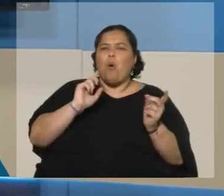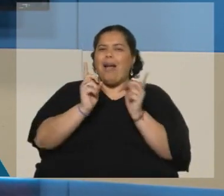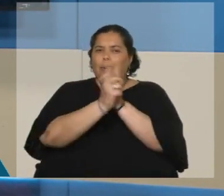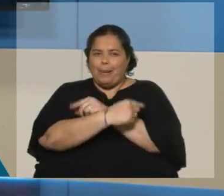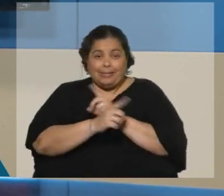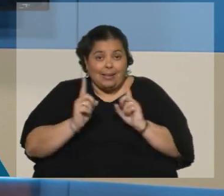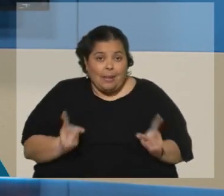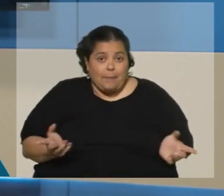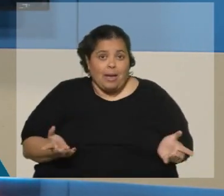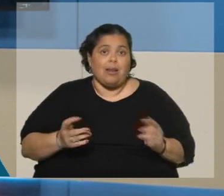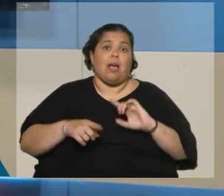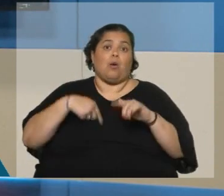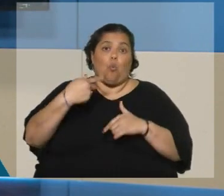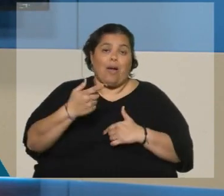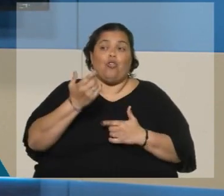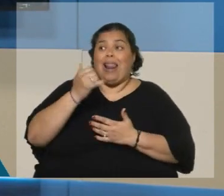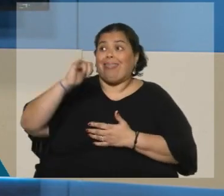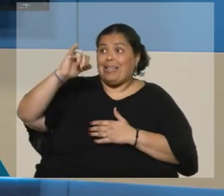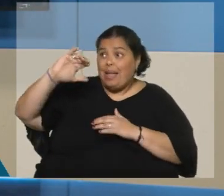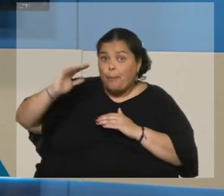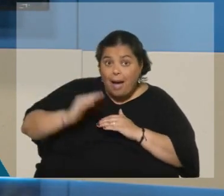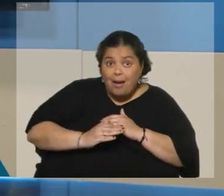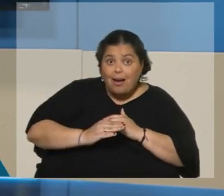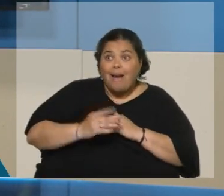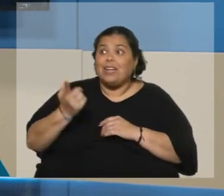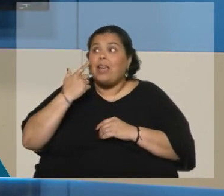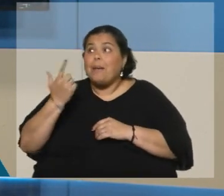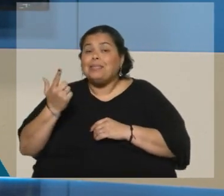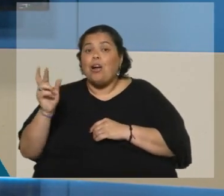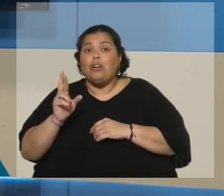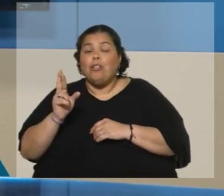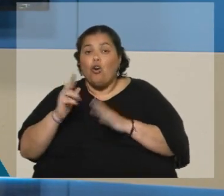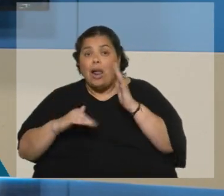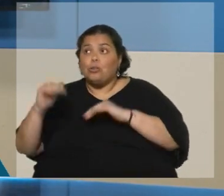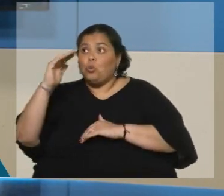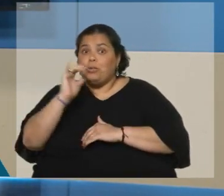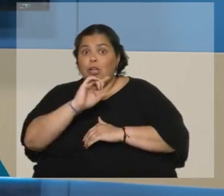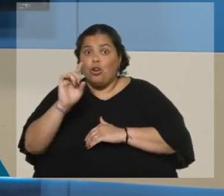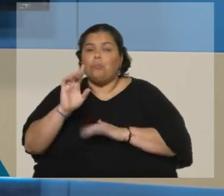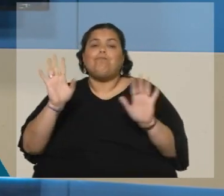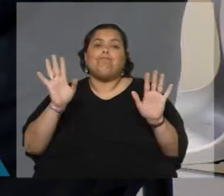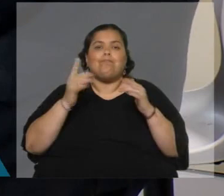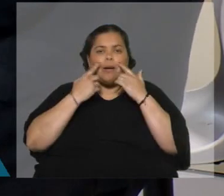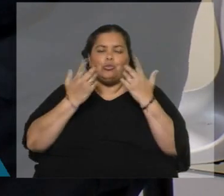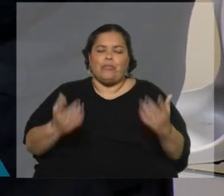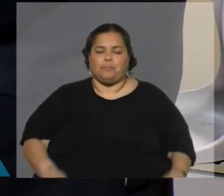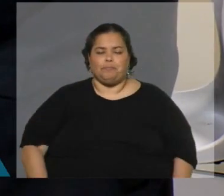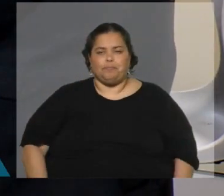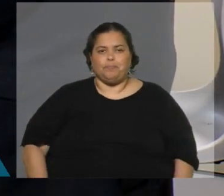inversa ahora cuando la tasa comience a retraerse después de haber estado por encima del 10%. Gracias. Muchísimas gracias.